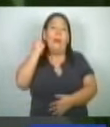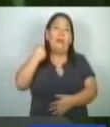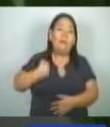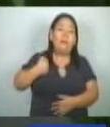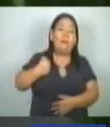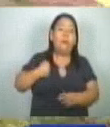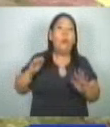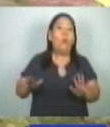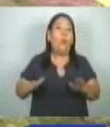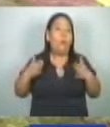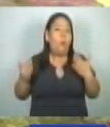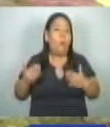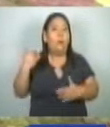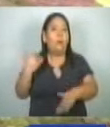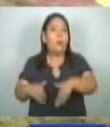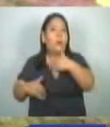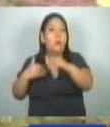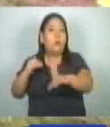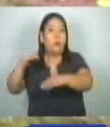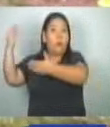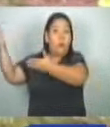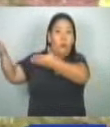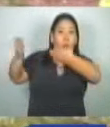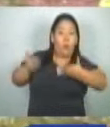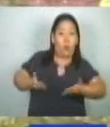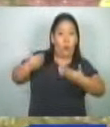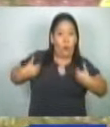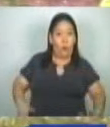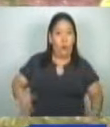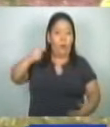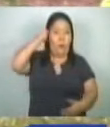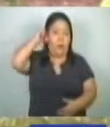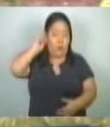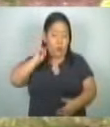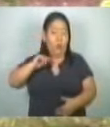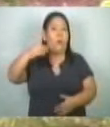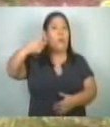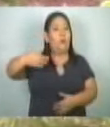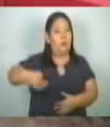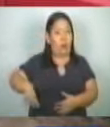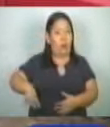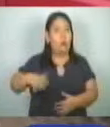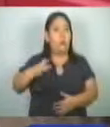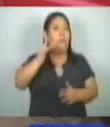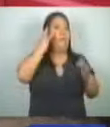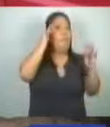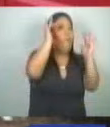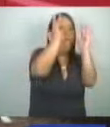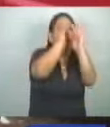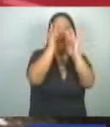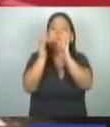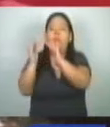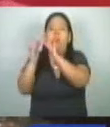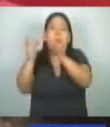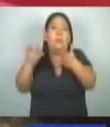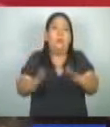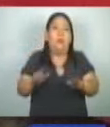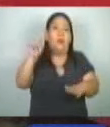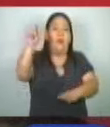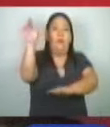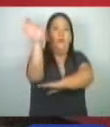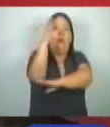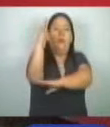alto costo que tiene el proceso de repatriación del cuerpo de su hijo. Asegura que ya han buscado la ayuda con las autoridades de